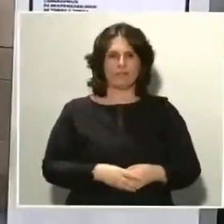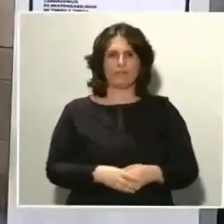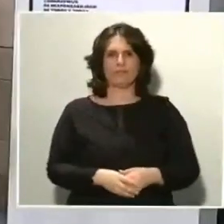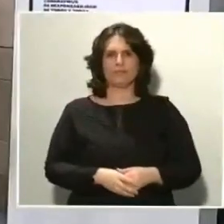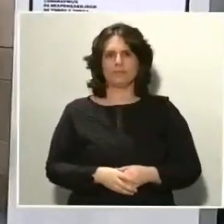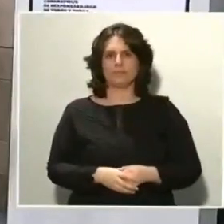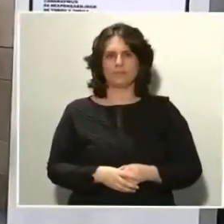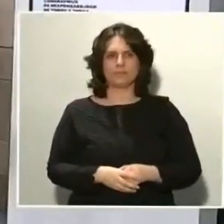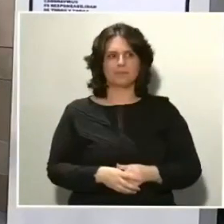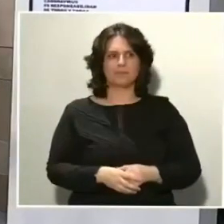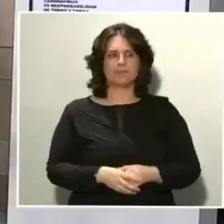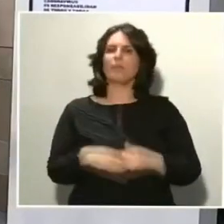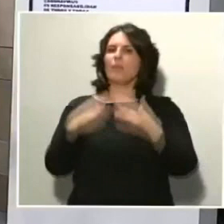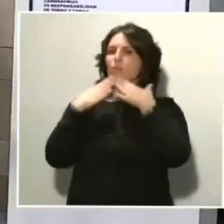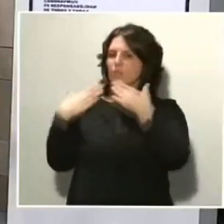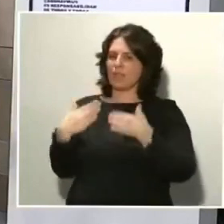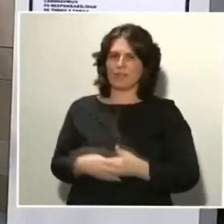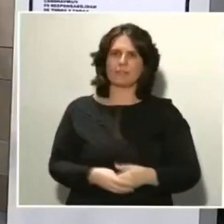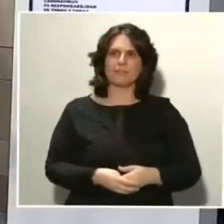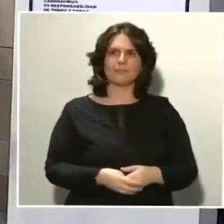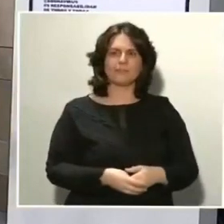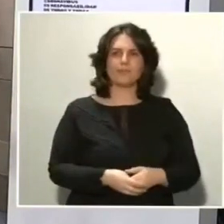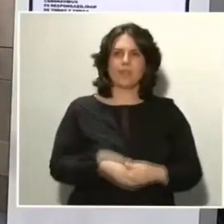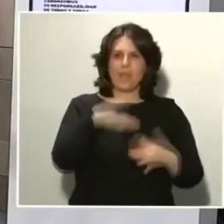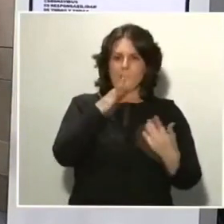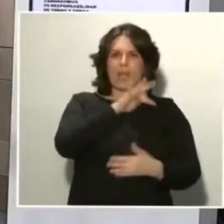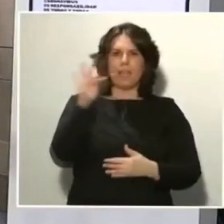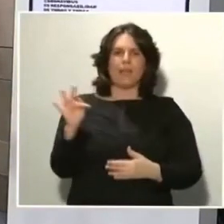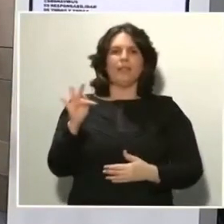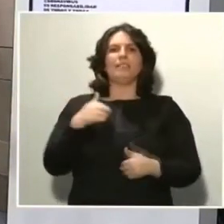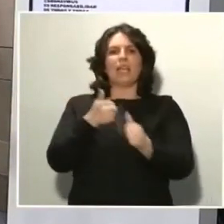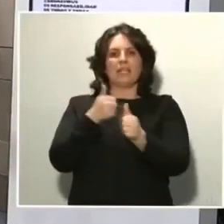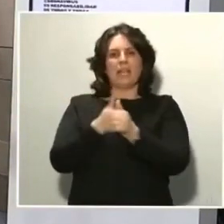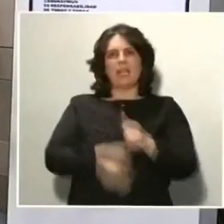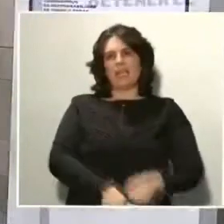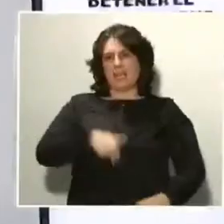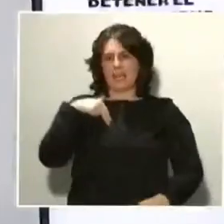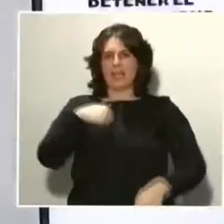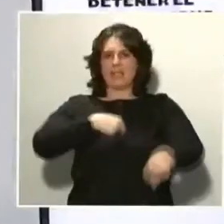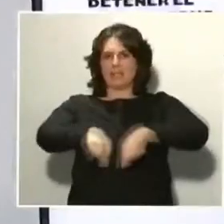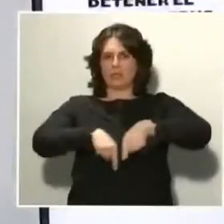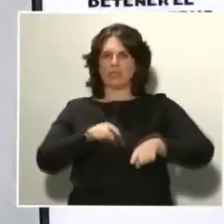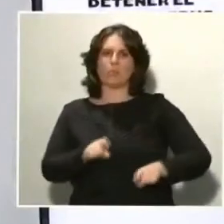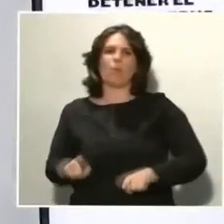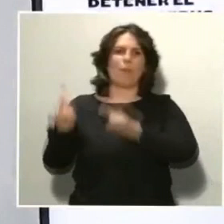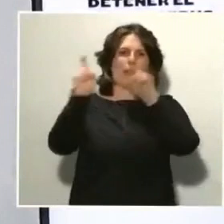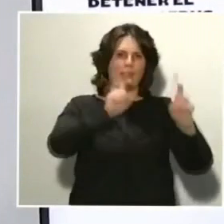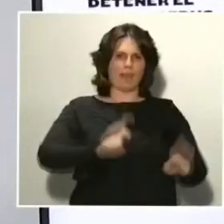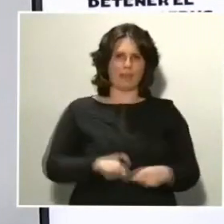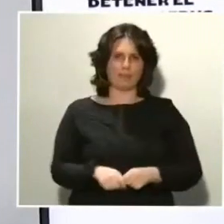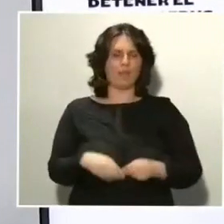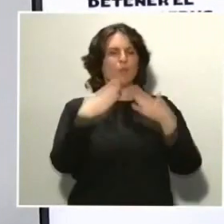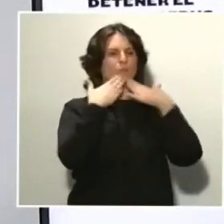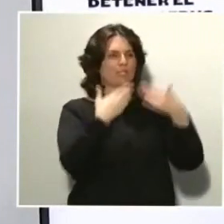Muchas gracias, Teniente General. Le damos la palabra a doña María José Rayo, Secretaría General de Transportes y Movilidad. Muchas gracias, Fernando, y buenos